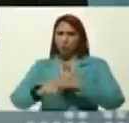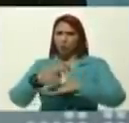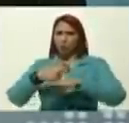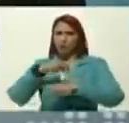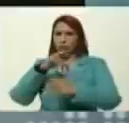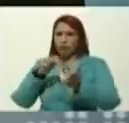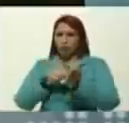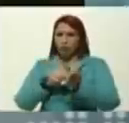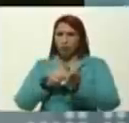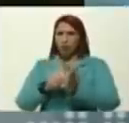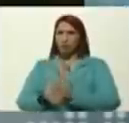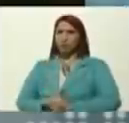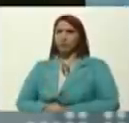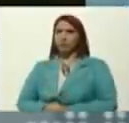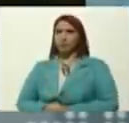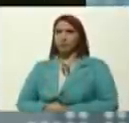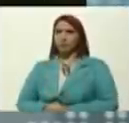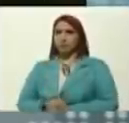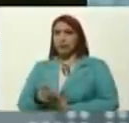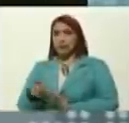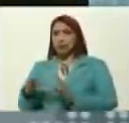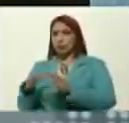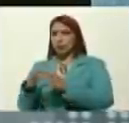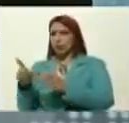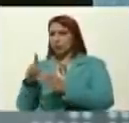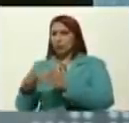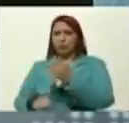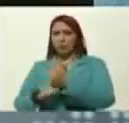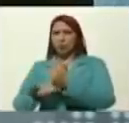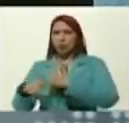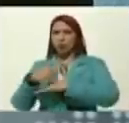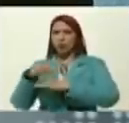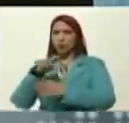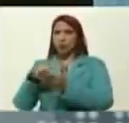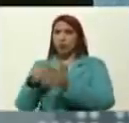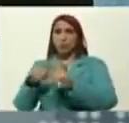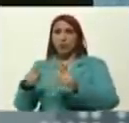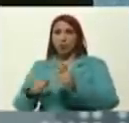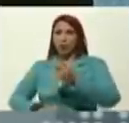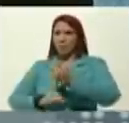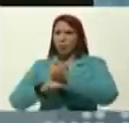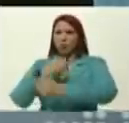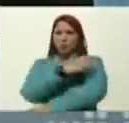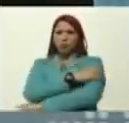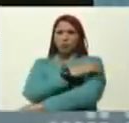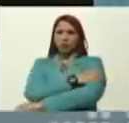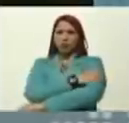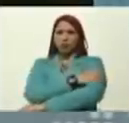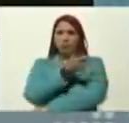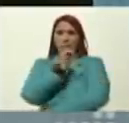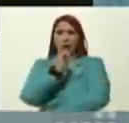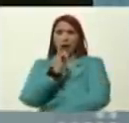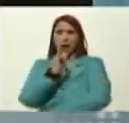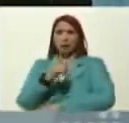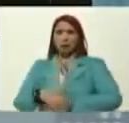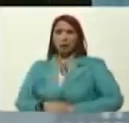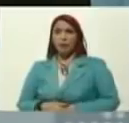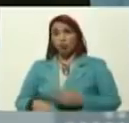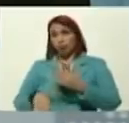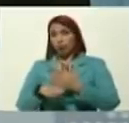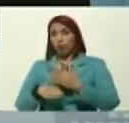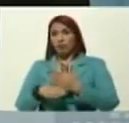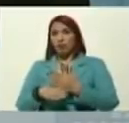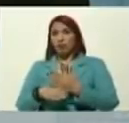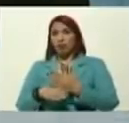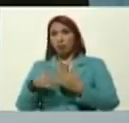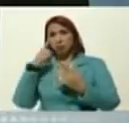nacional, a ese sector, que no apoya al gobierno nacional, pero apoya, a estas oposiciones, que hay, que se están todavía, tratando de